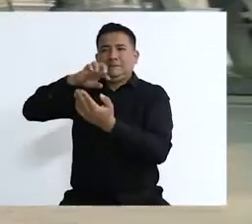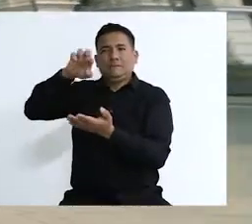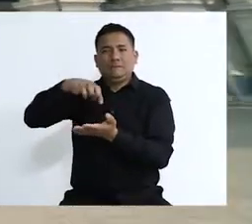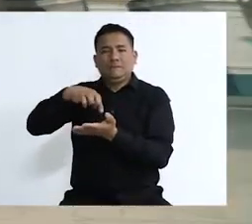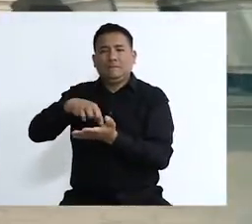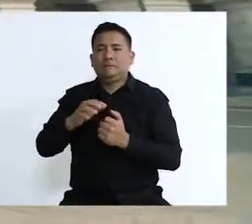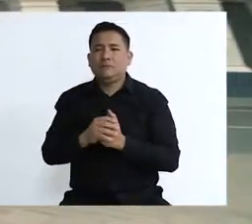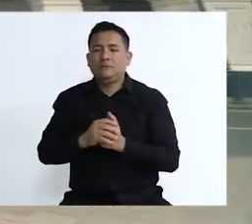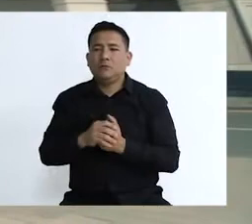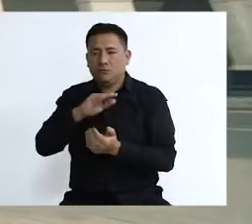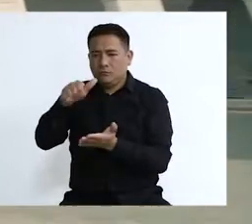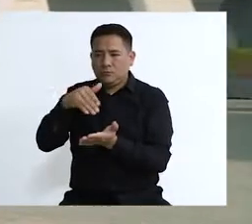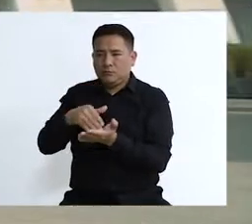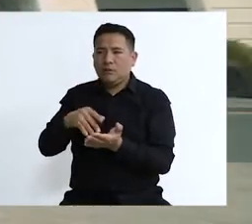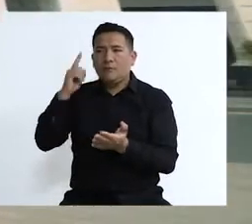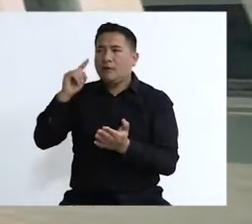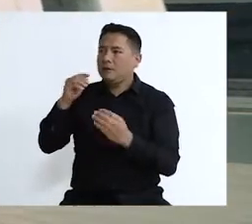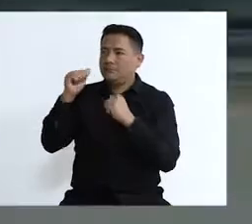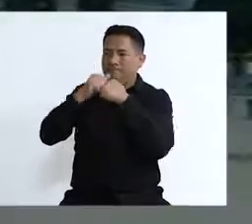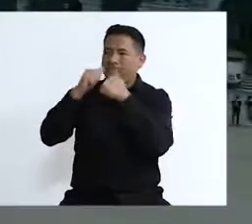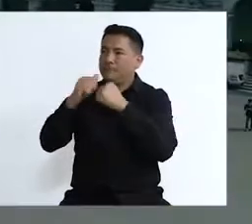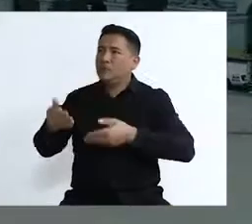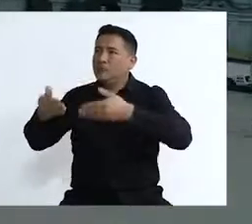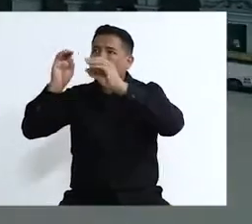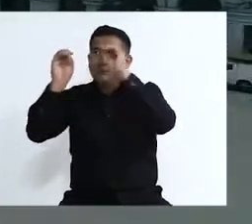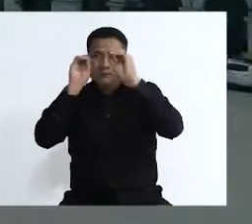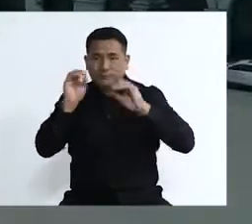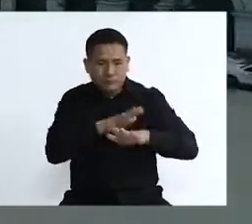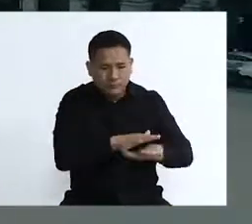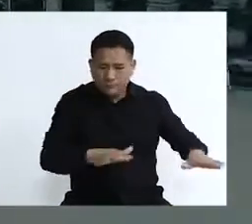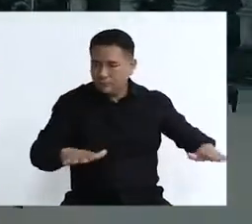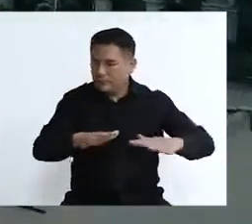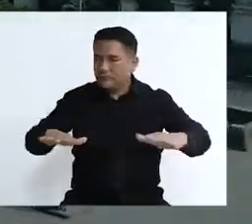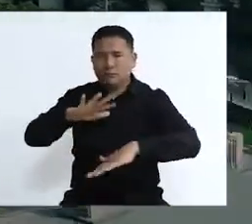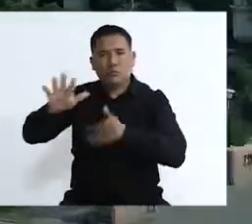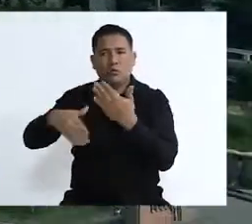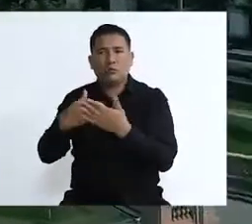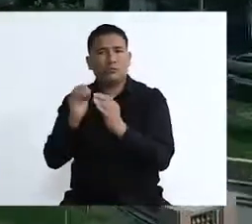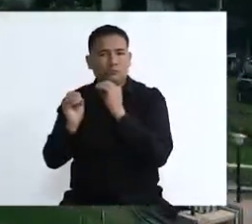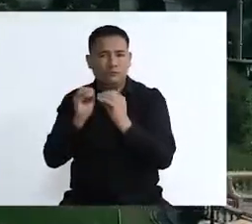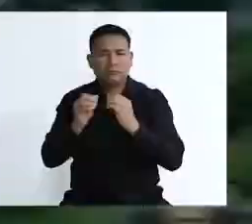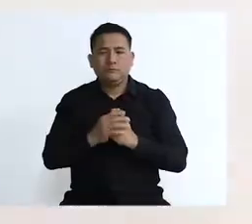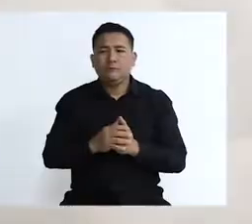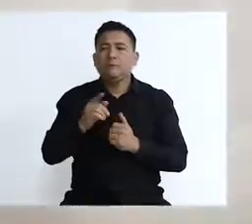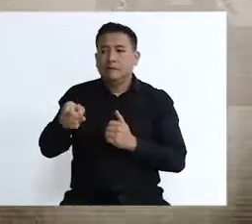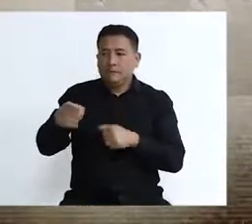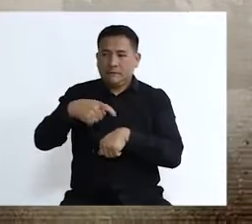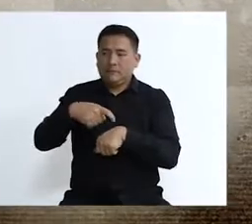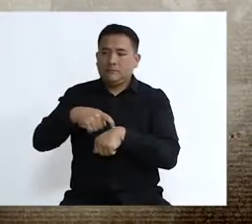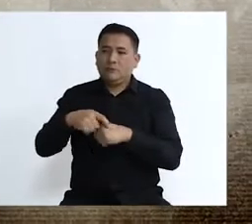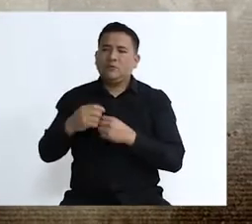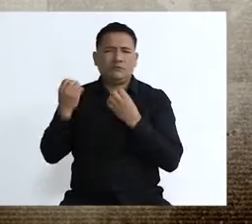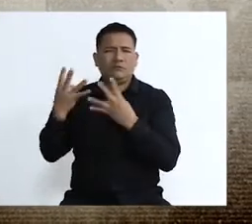al entorno, centrada por el uso del mármol en plasticidad con los espejos de agua y los desniveles en la plaza misma. Desde ahí,